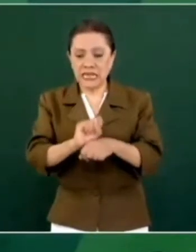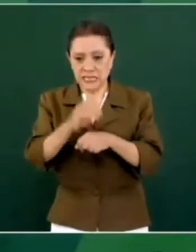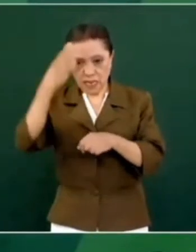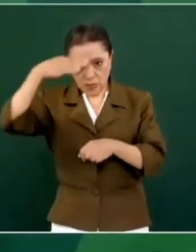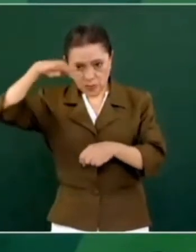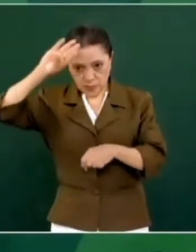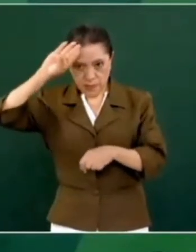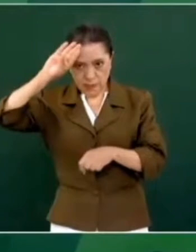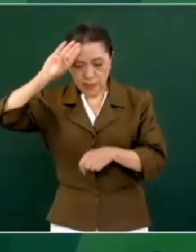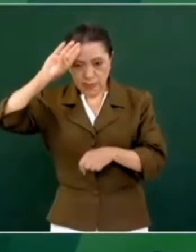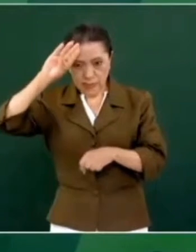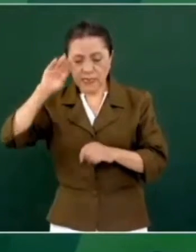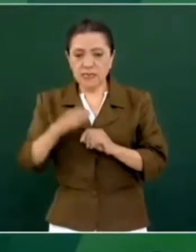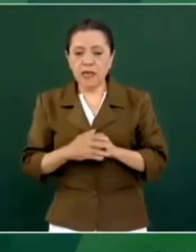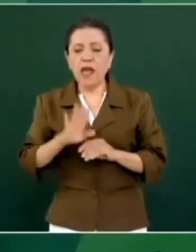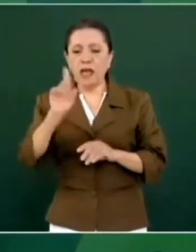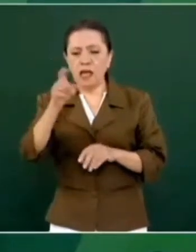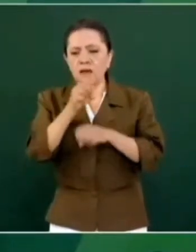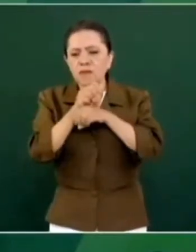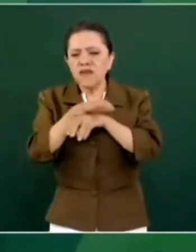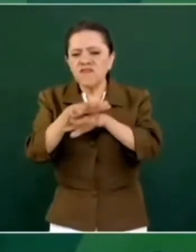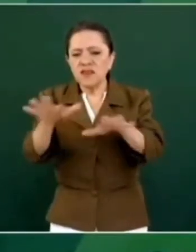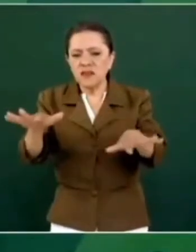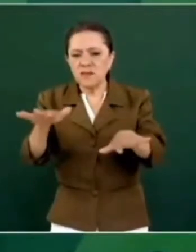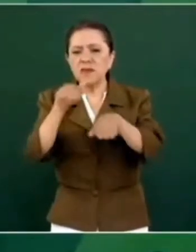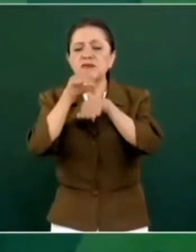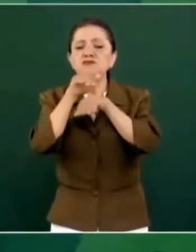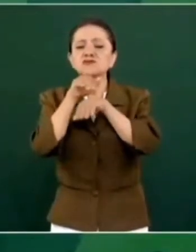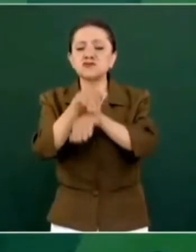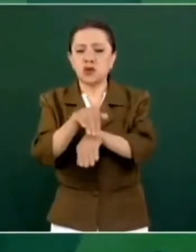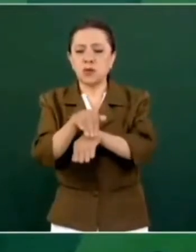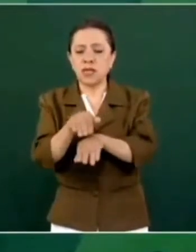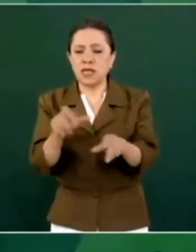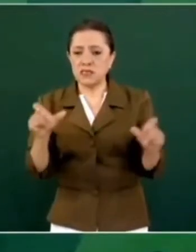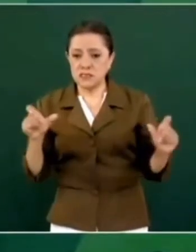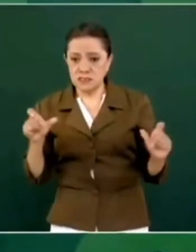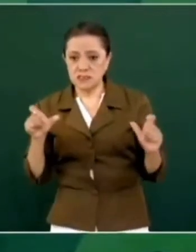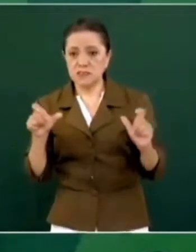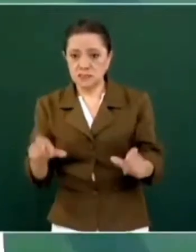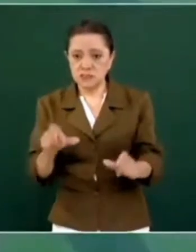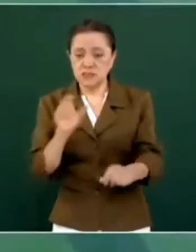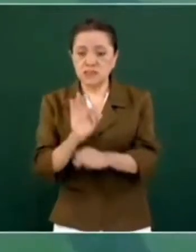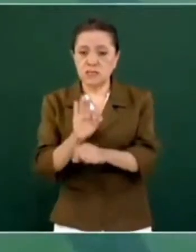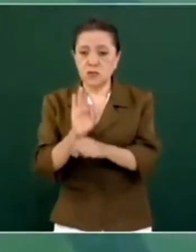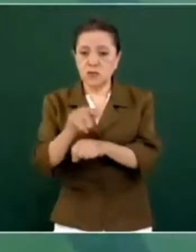va a informar sobre la situación de seguridad en el estado de Guerrero.